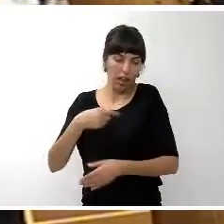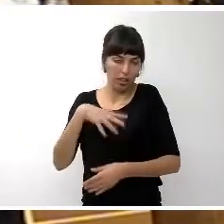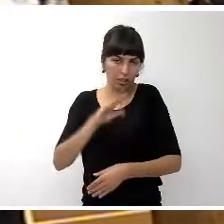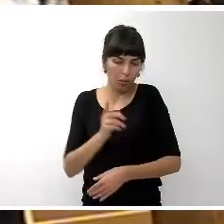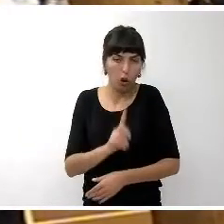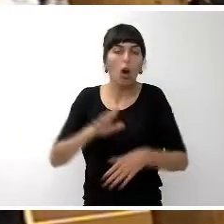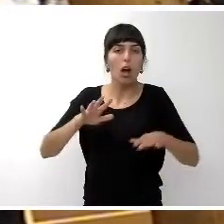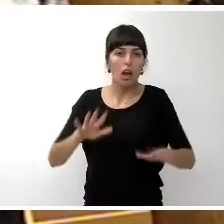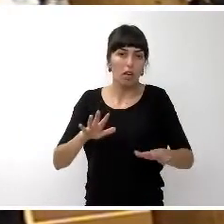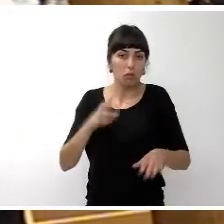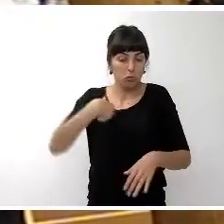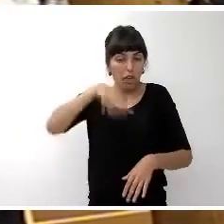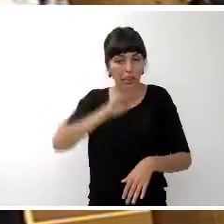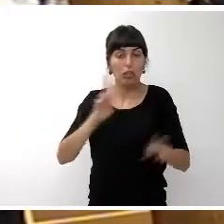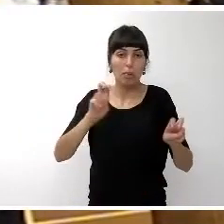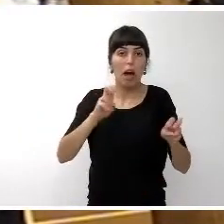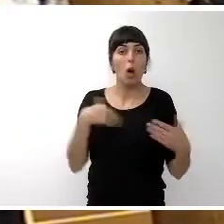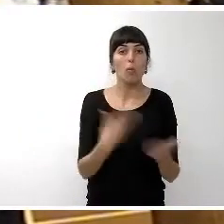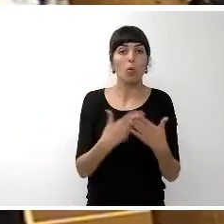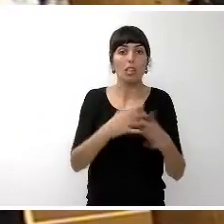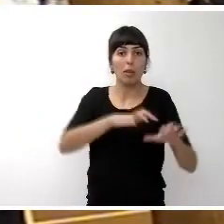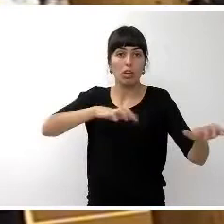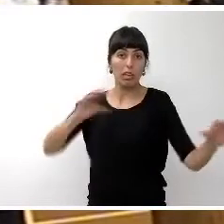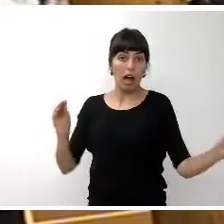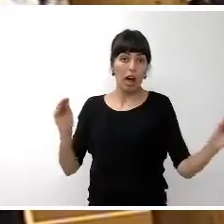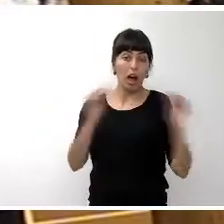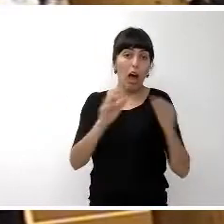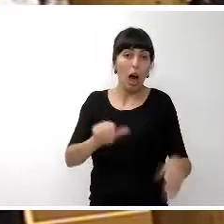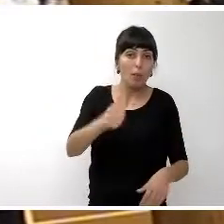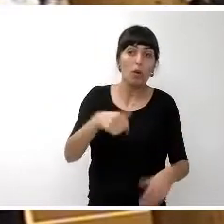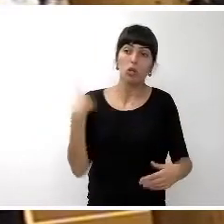propuesta mayoritaria del Pleno y nosotros pues en esa medida la aceptamos también.